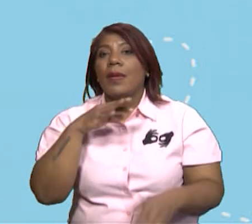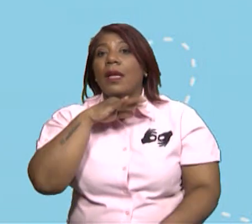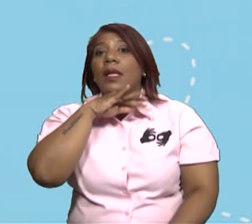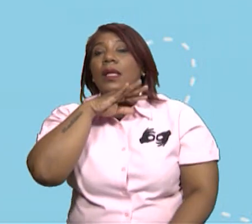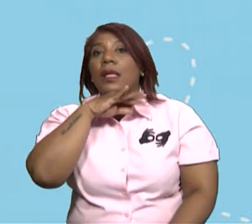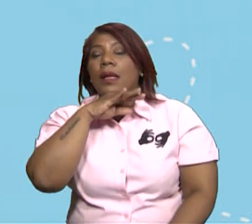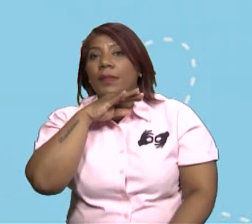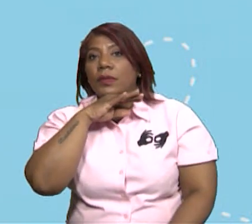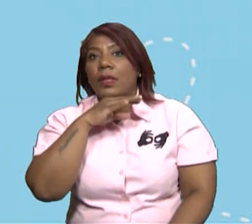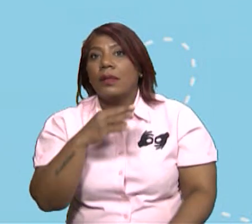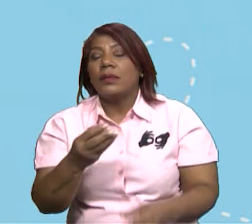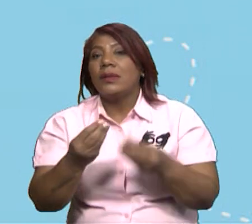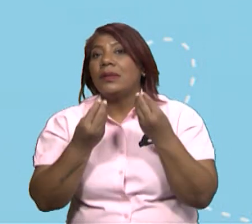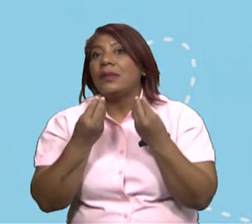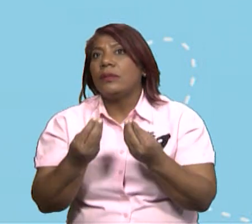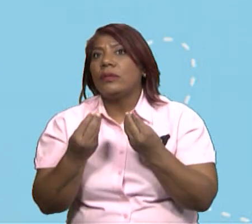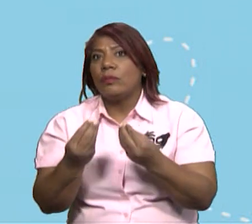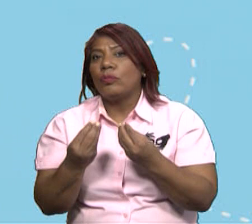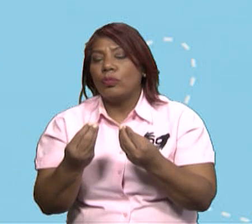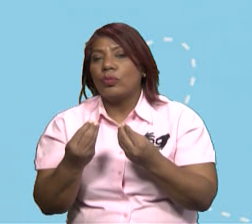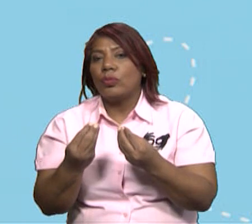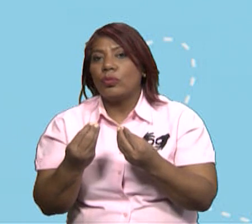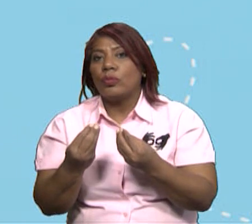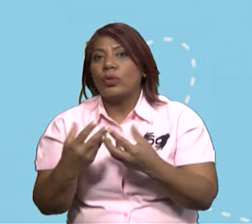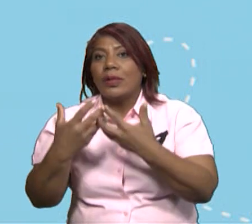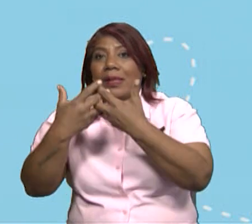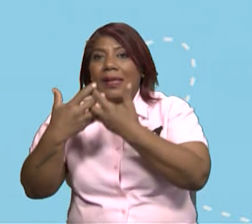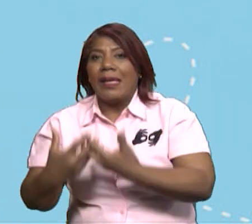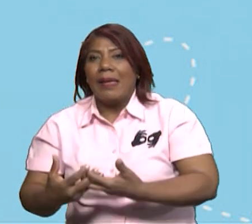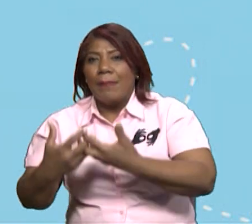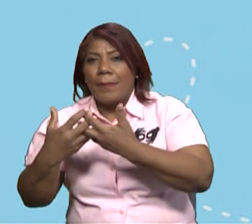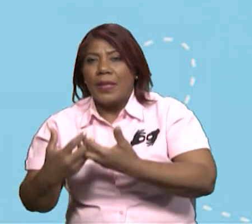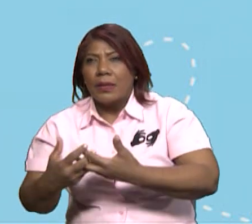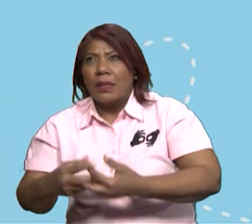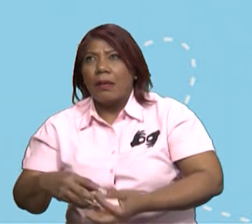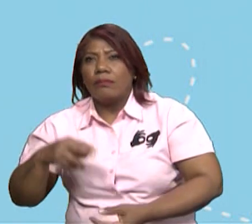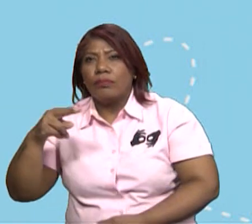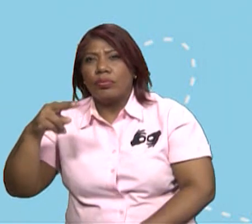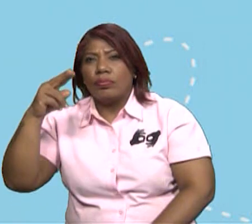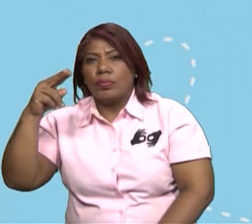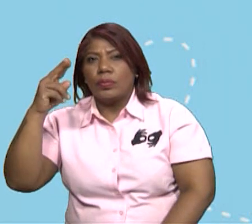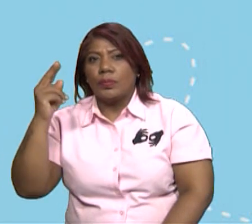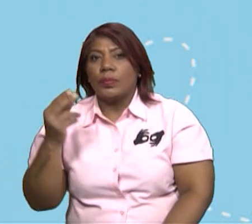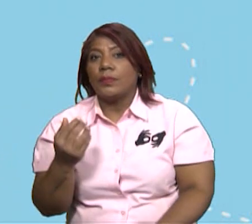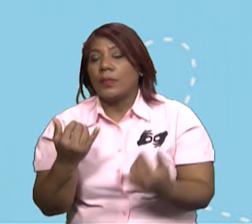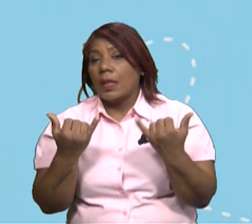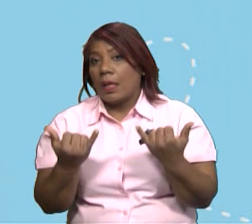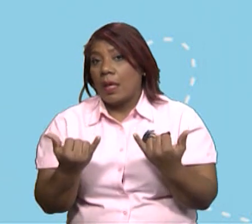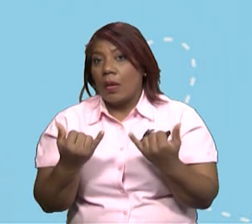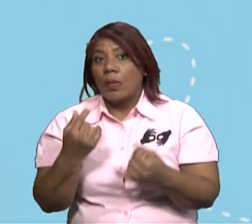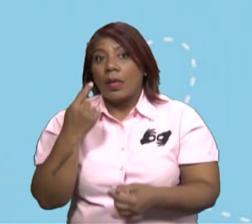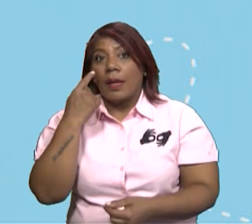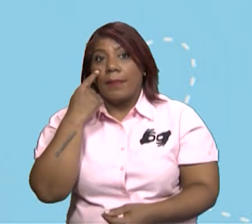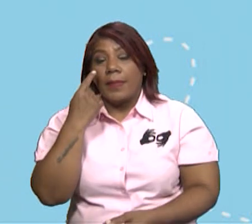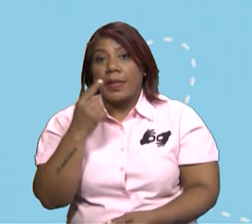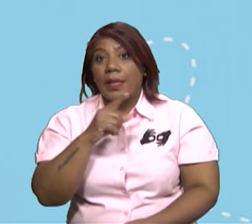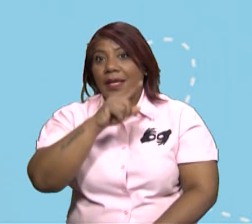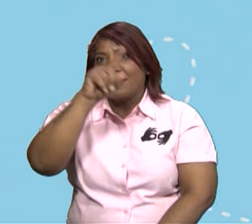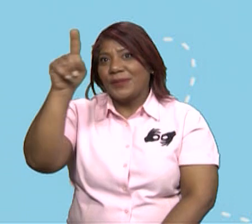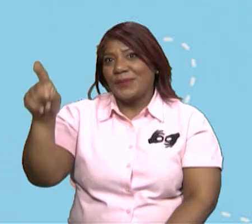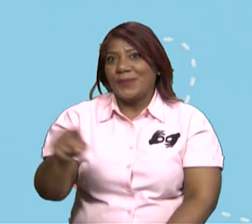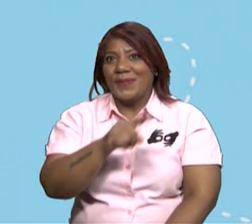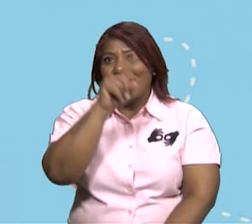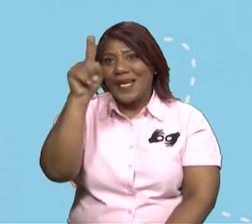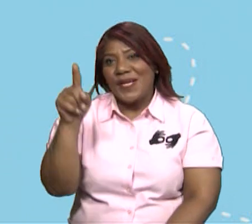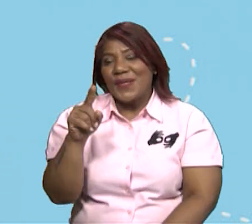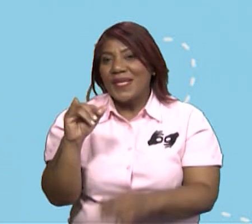sobreexplotación. vamos a estudiar de estos. ¿Qué te parece? Bien, a través de esta ruleta